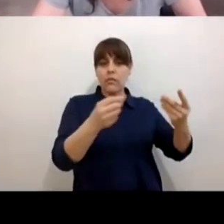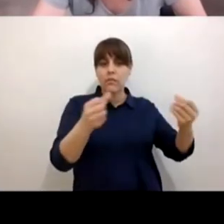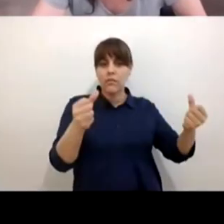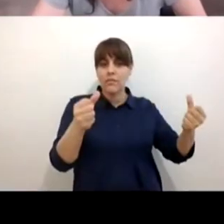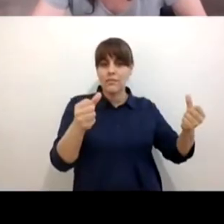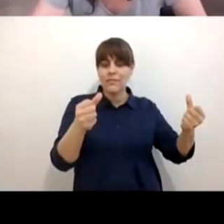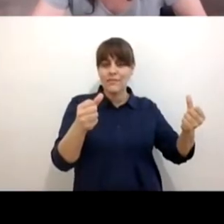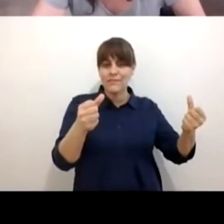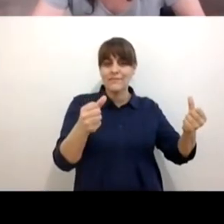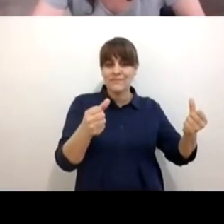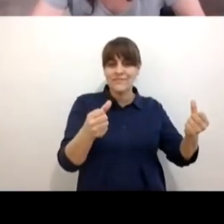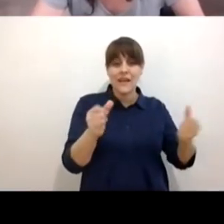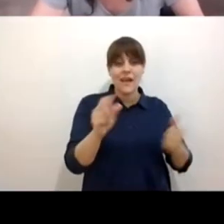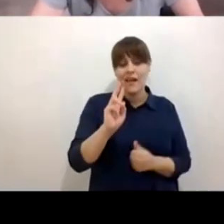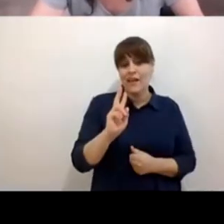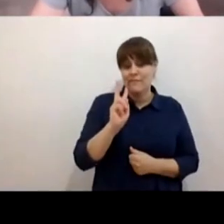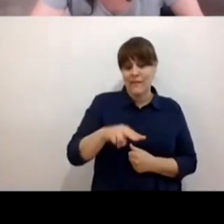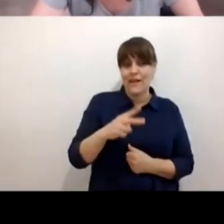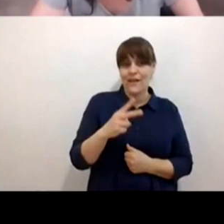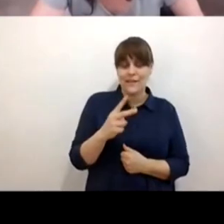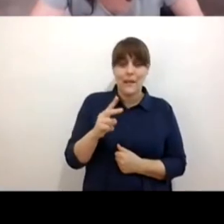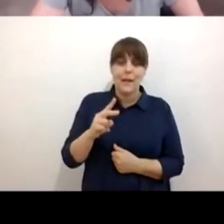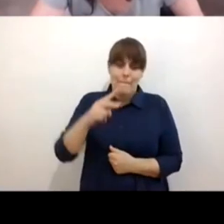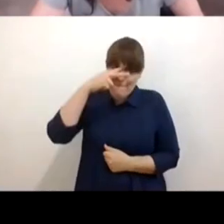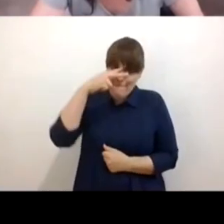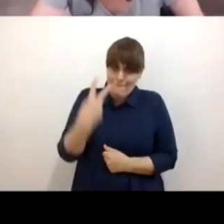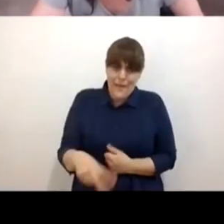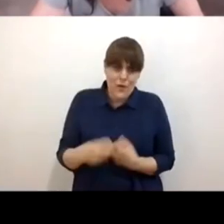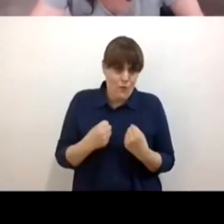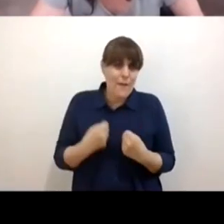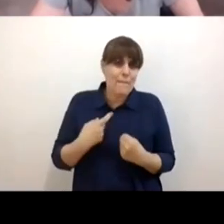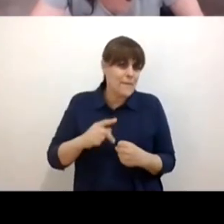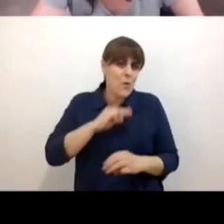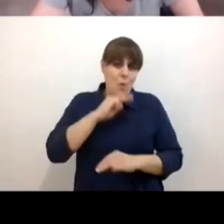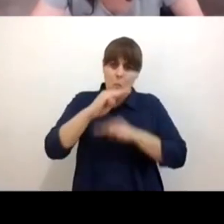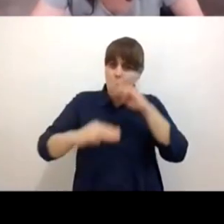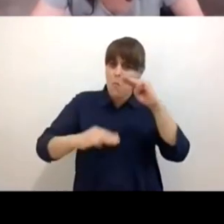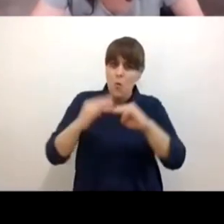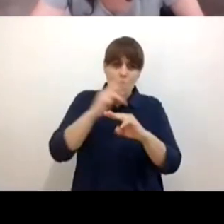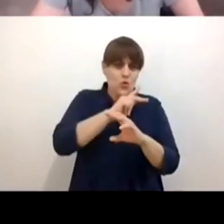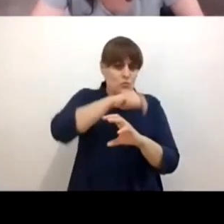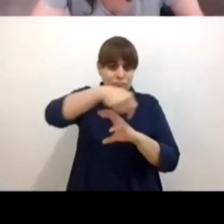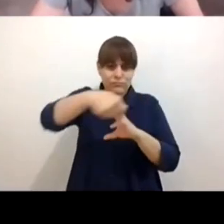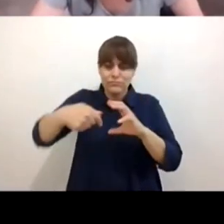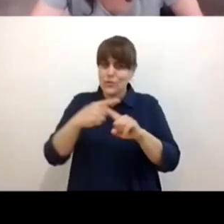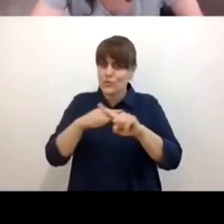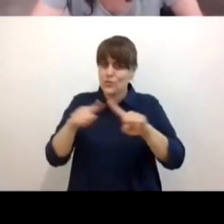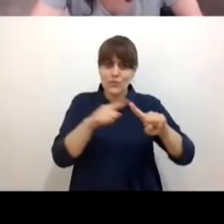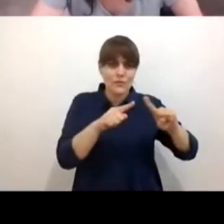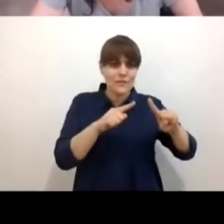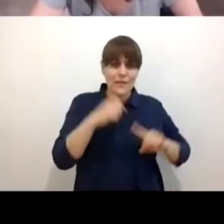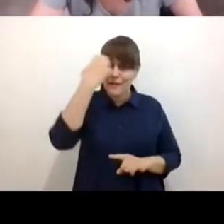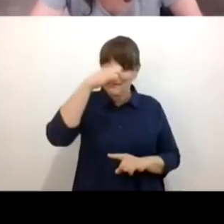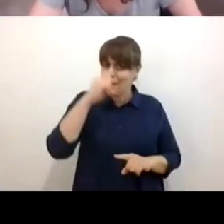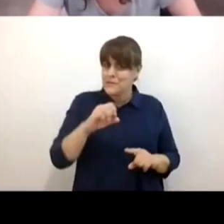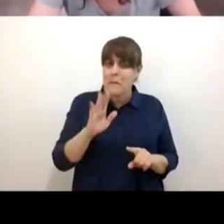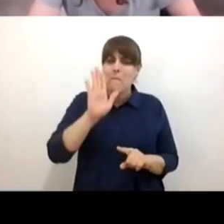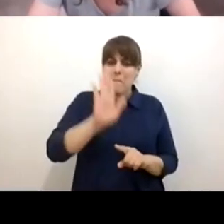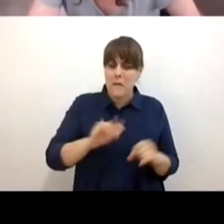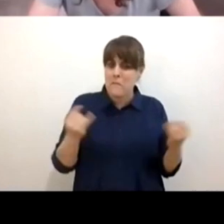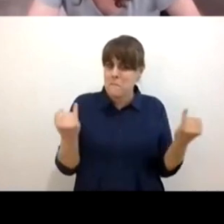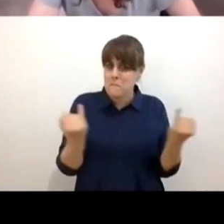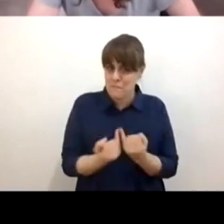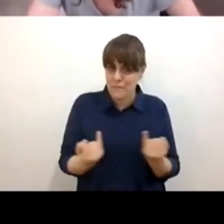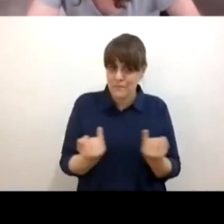bueno es mexicanísima pero también es universal y luego queda el reto y aquí lanzo de